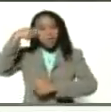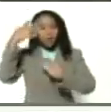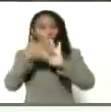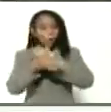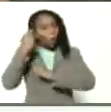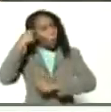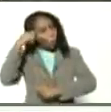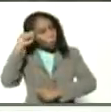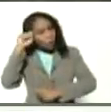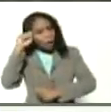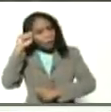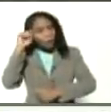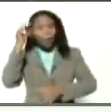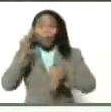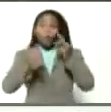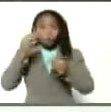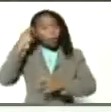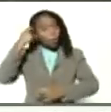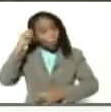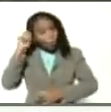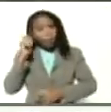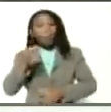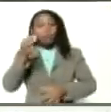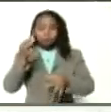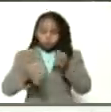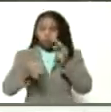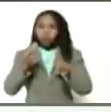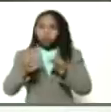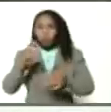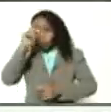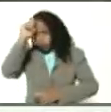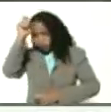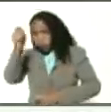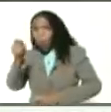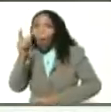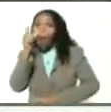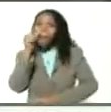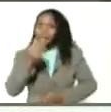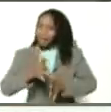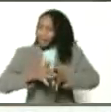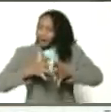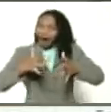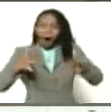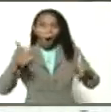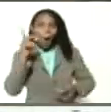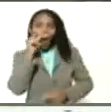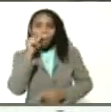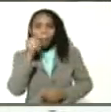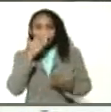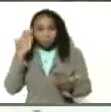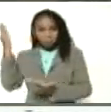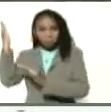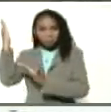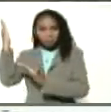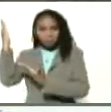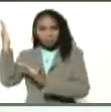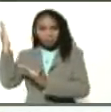recordarlo. Justo recuerdo, justo reconocimiento a un gran venezolano, a un gran hombre. Adelante.